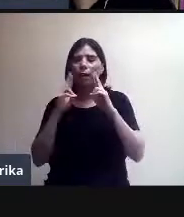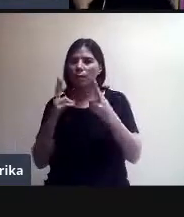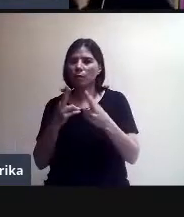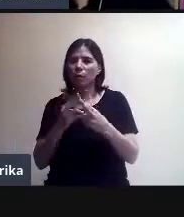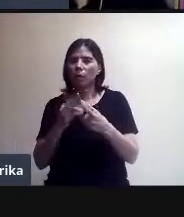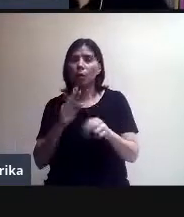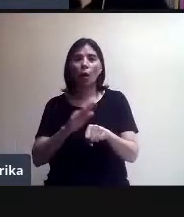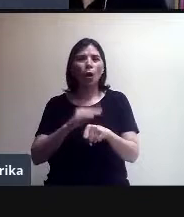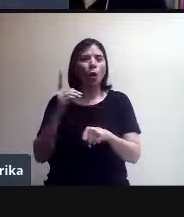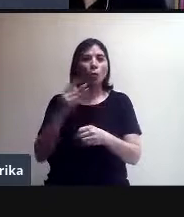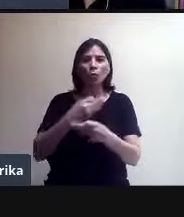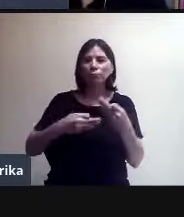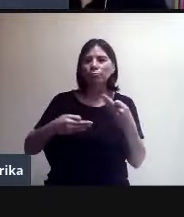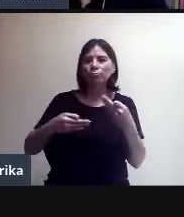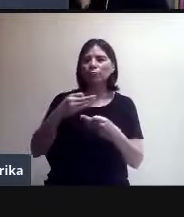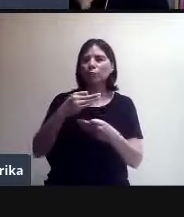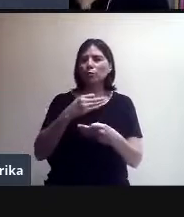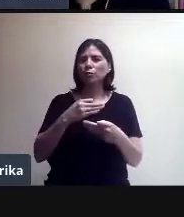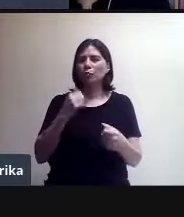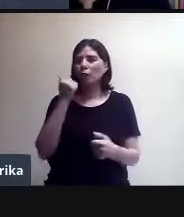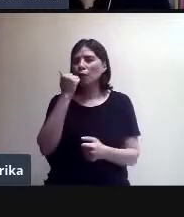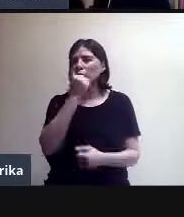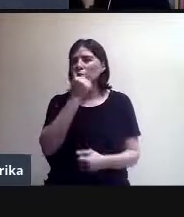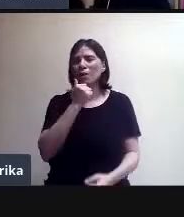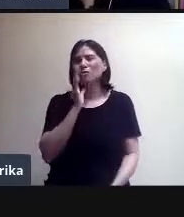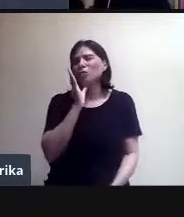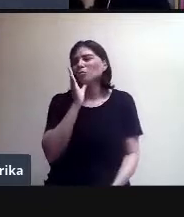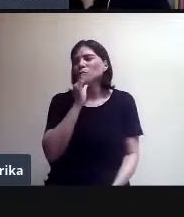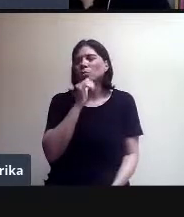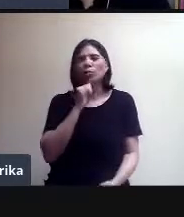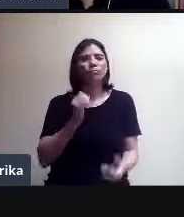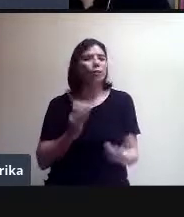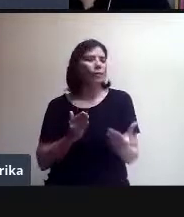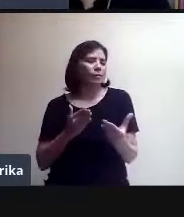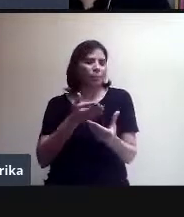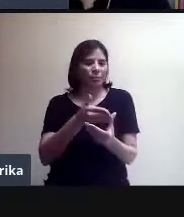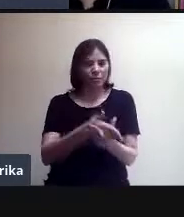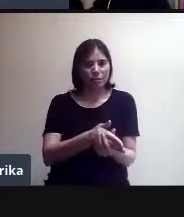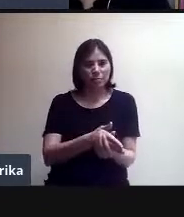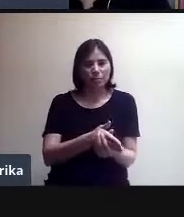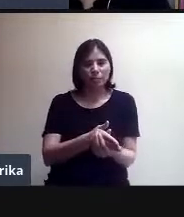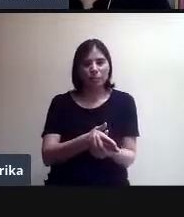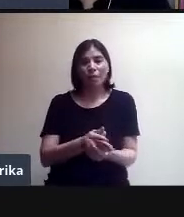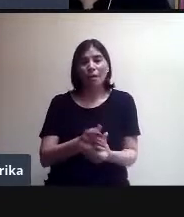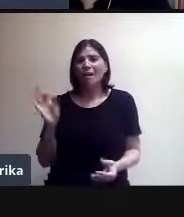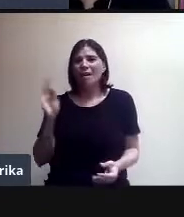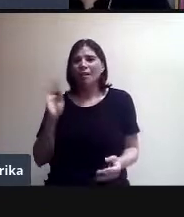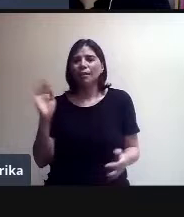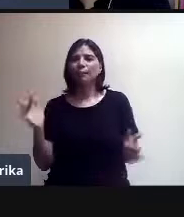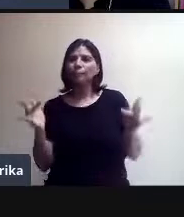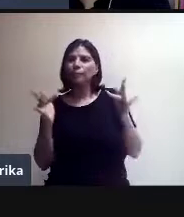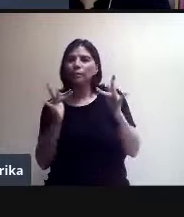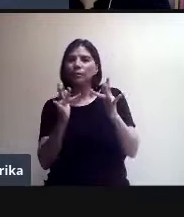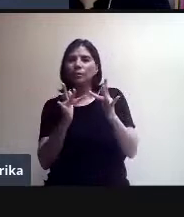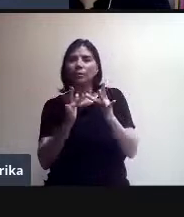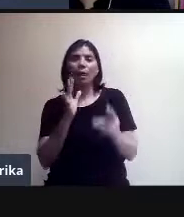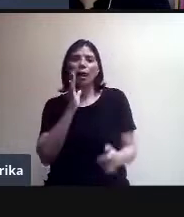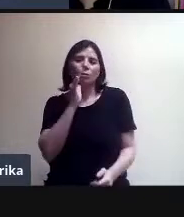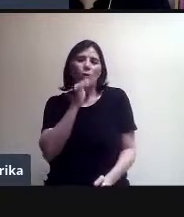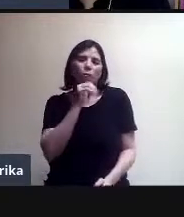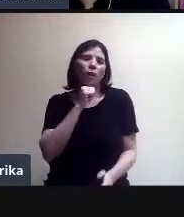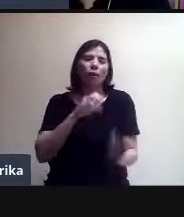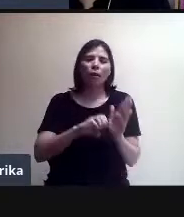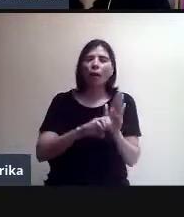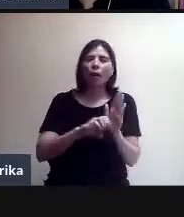Entonces, aquellos que posteriormente se conecten. Y no se pueden conectar porque a mejor en ese momento el hermano mayor está